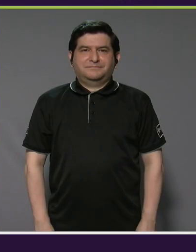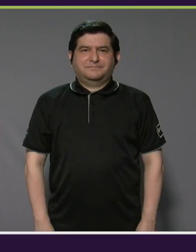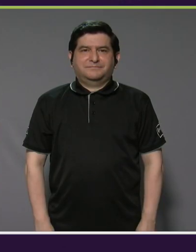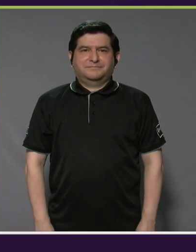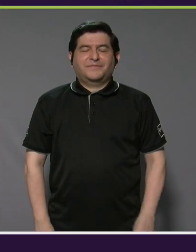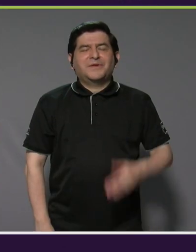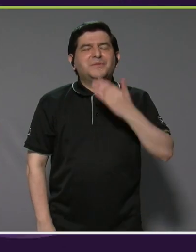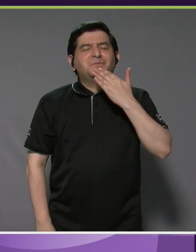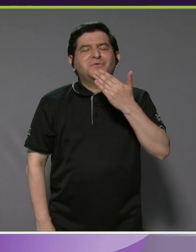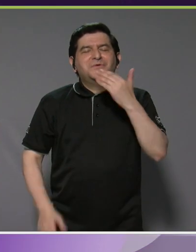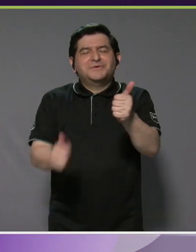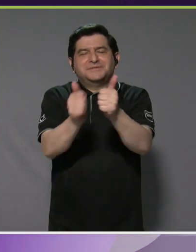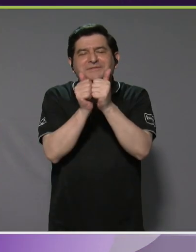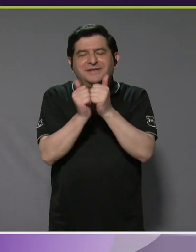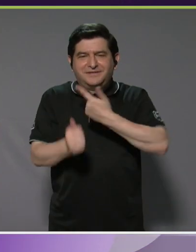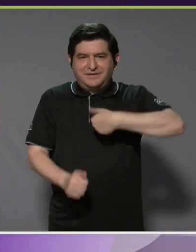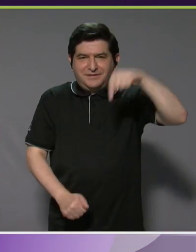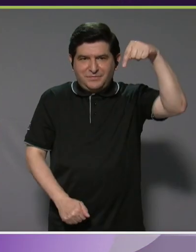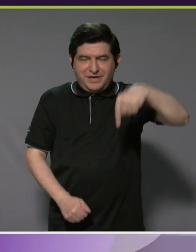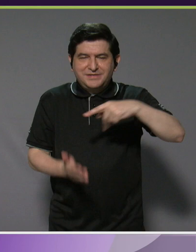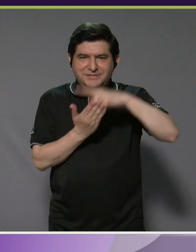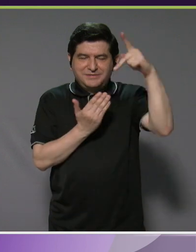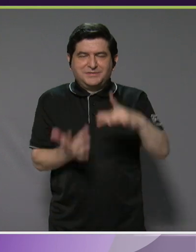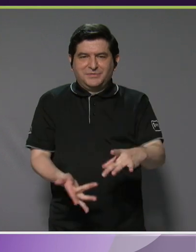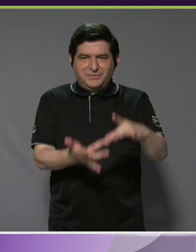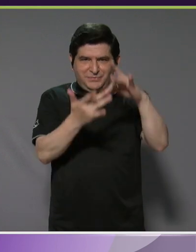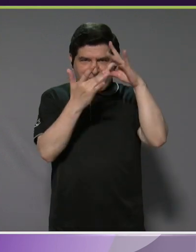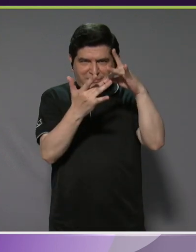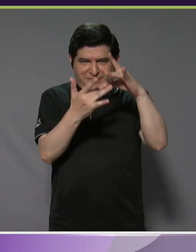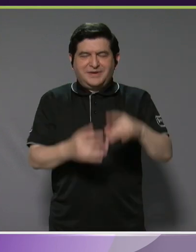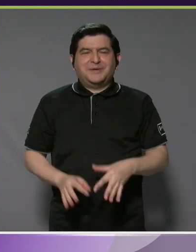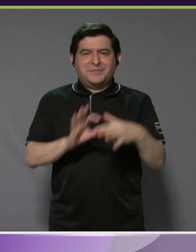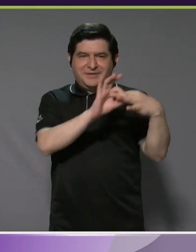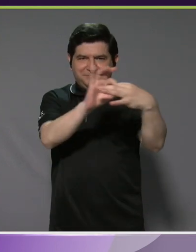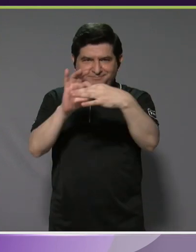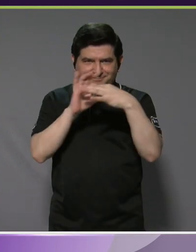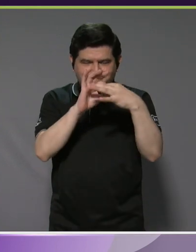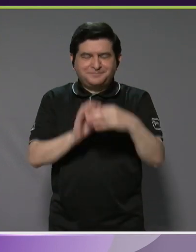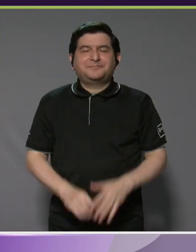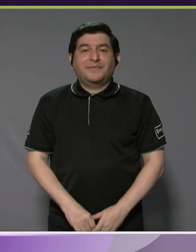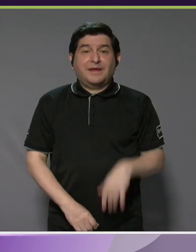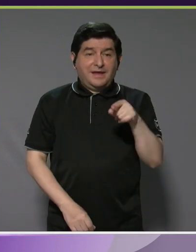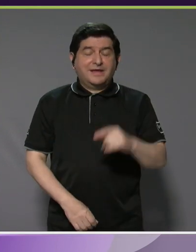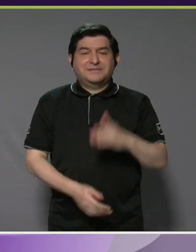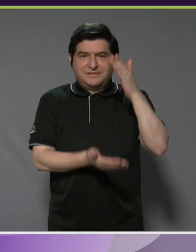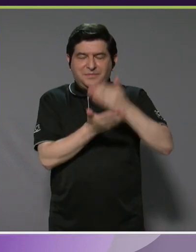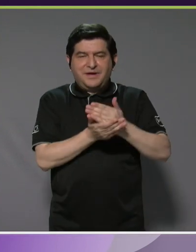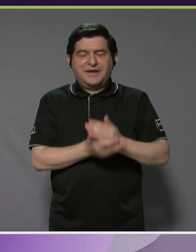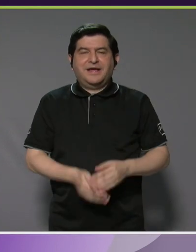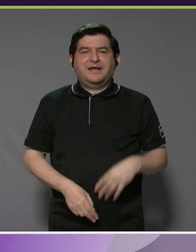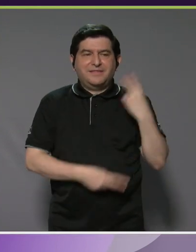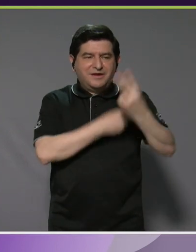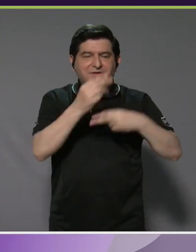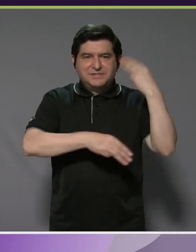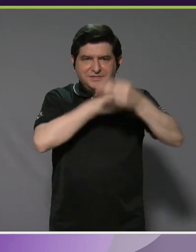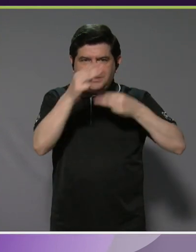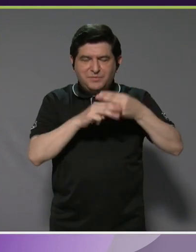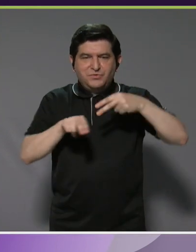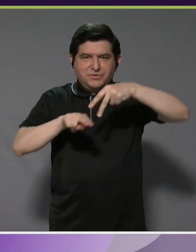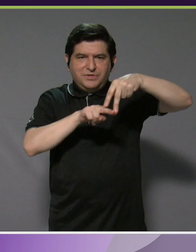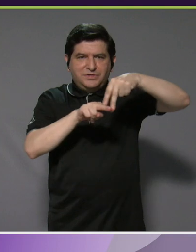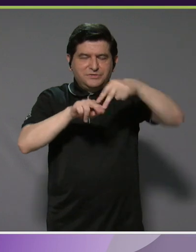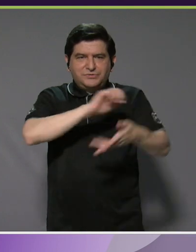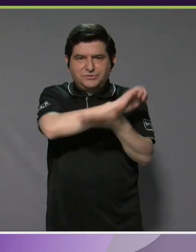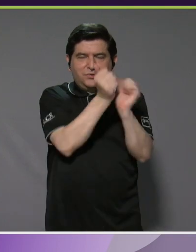Gracias por acompañarnos en esta edición especial de Nexos sobre esta parada del Tour Mundial de Surf adaptado